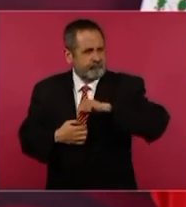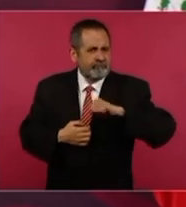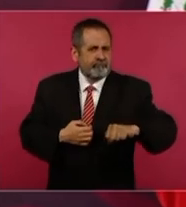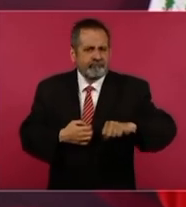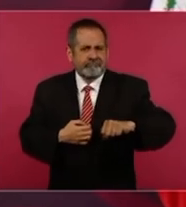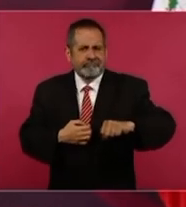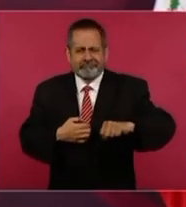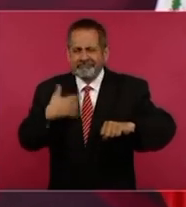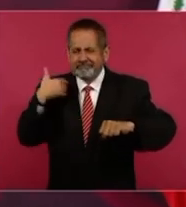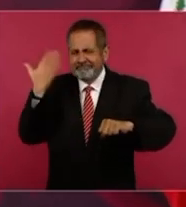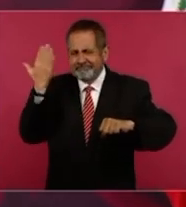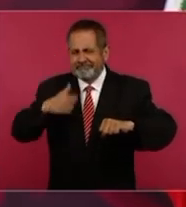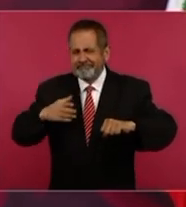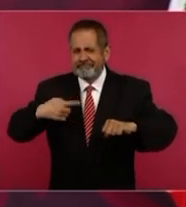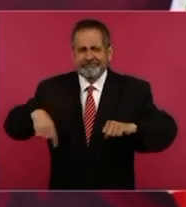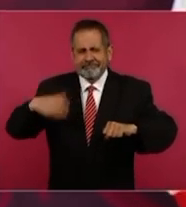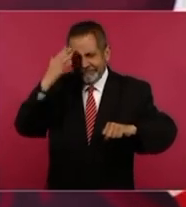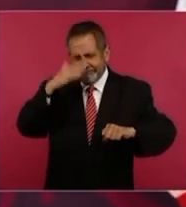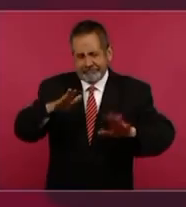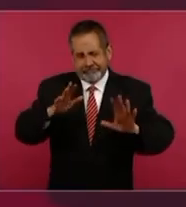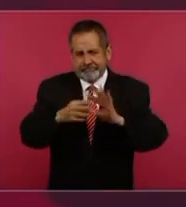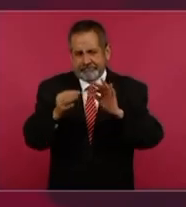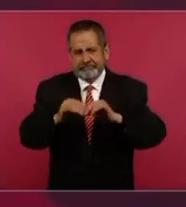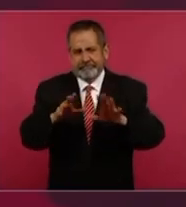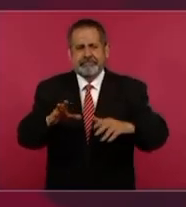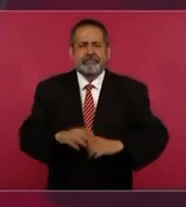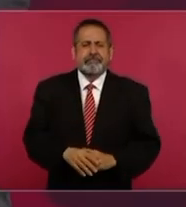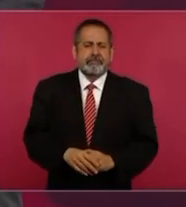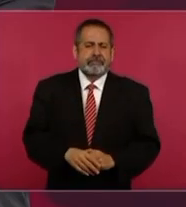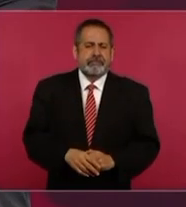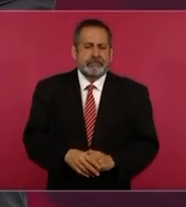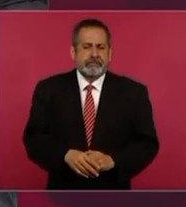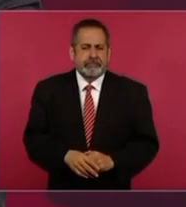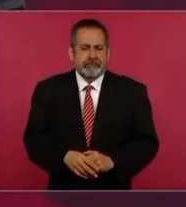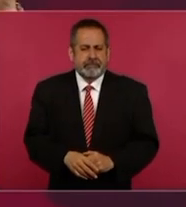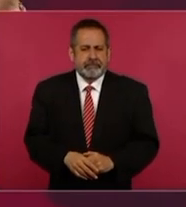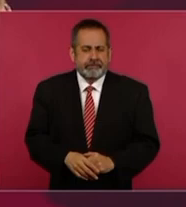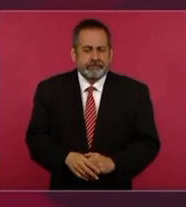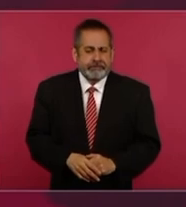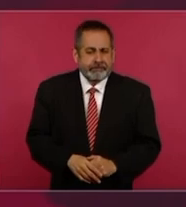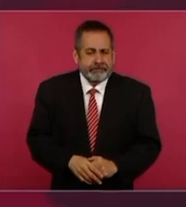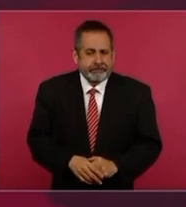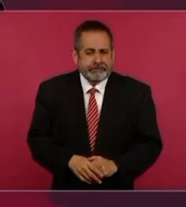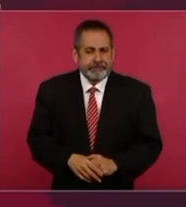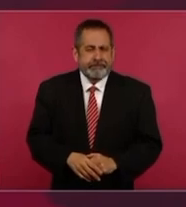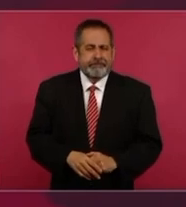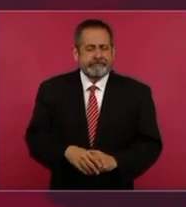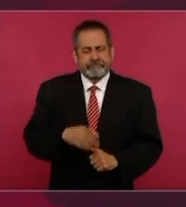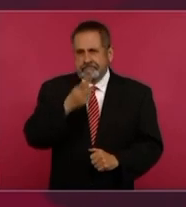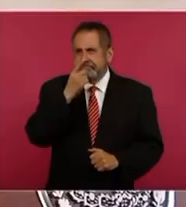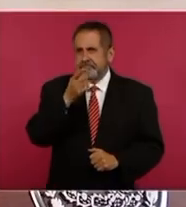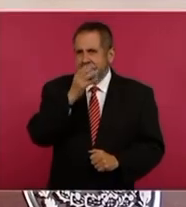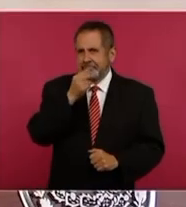ya no se lo puedo decir porque, como se decía antes, porque